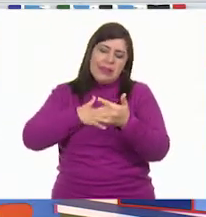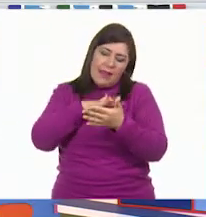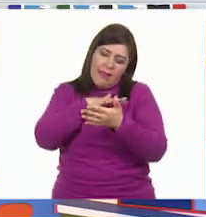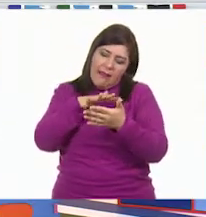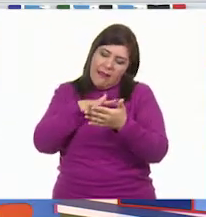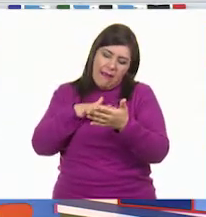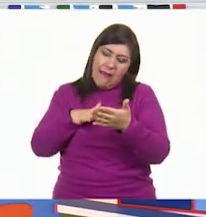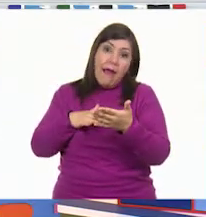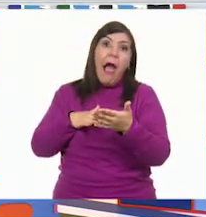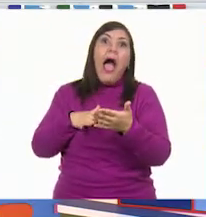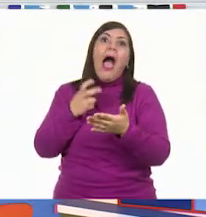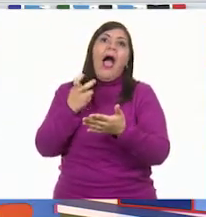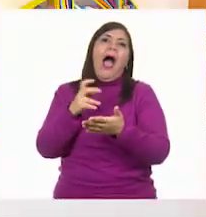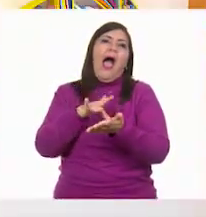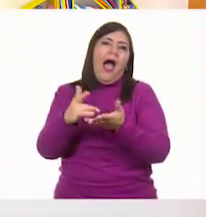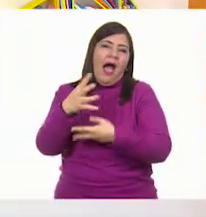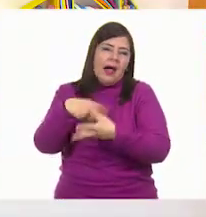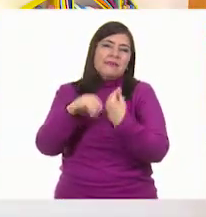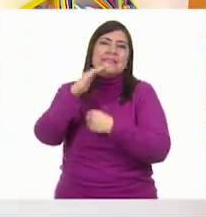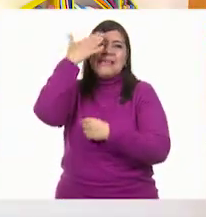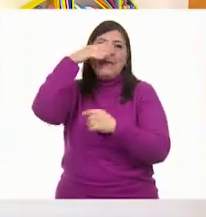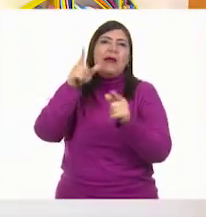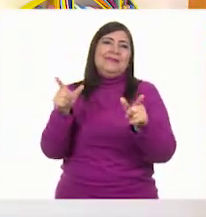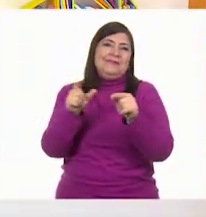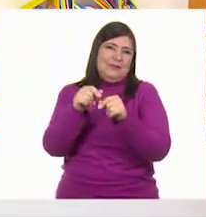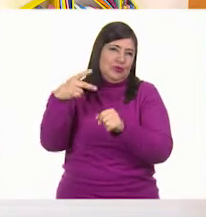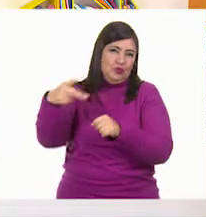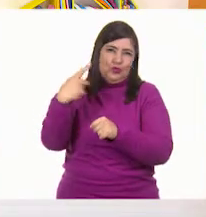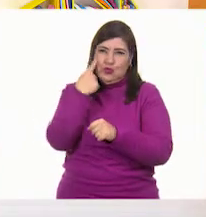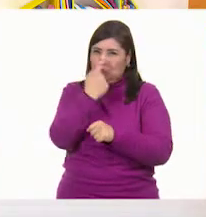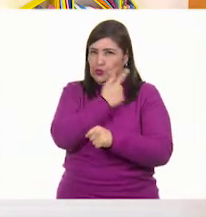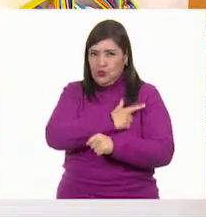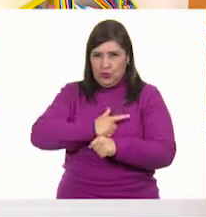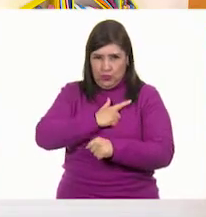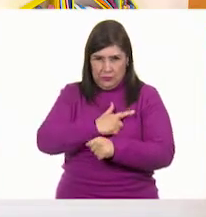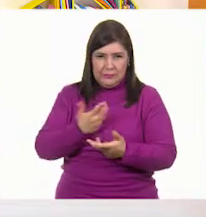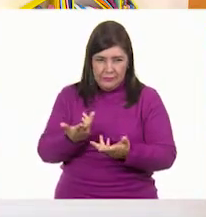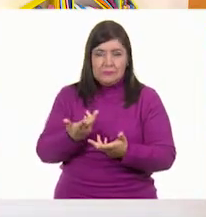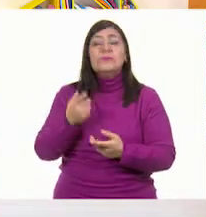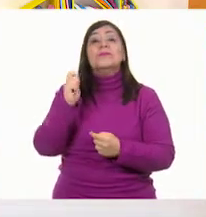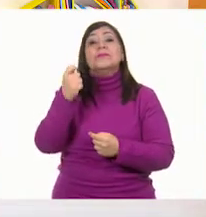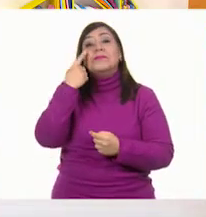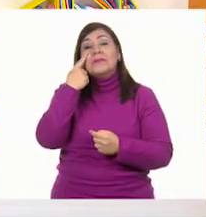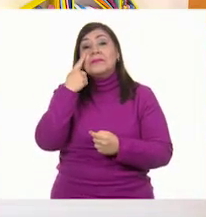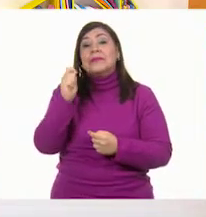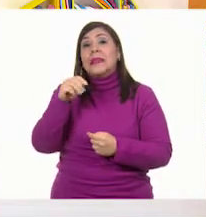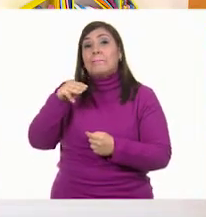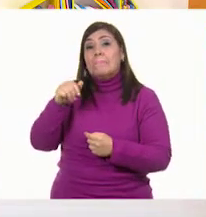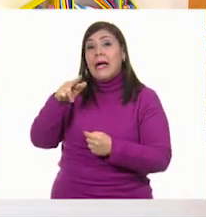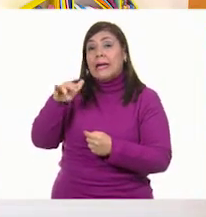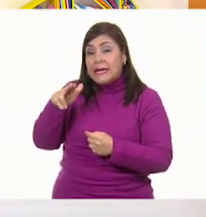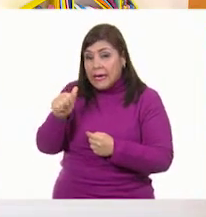a final de cuentas, ¿verdad? Claro. Ahora, Marianita, vamos a elaborar frases para recomendar,